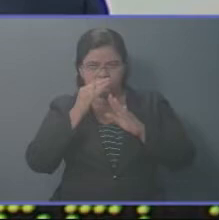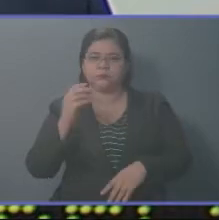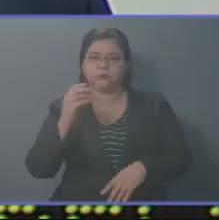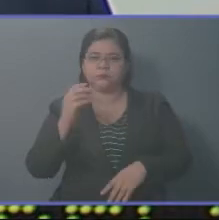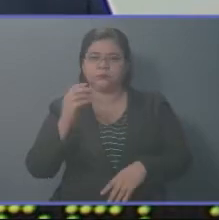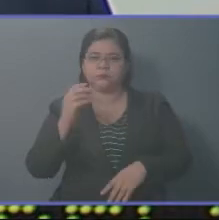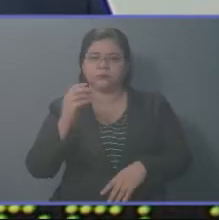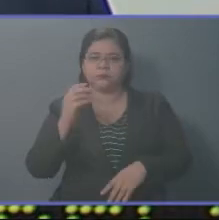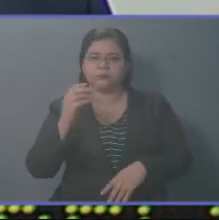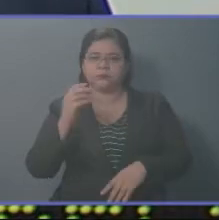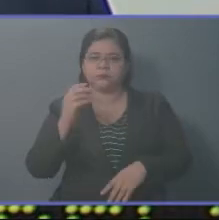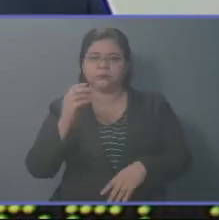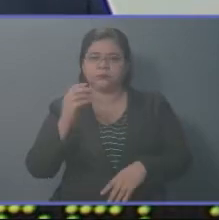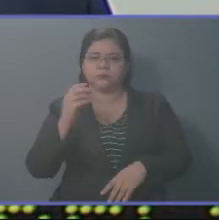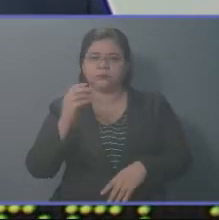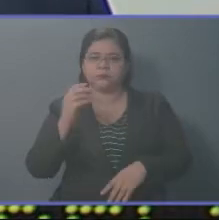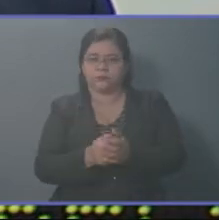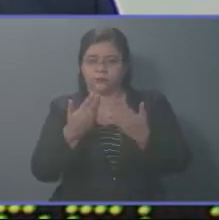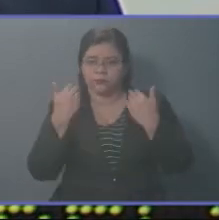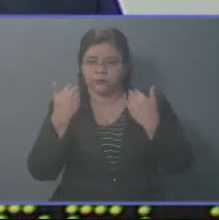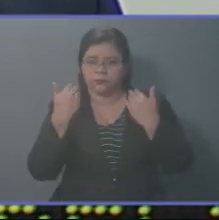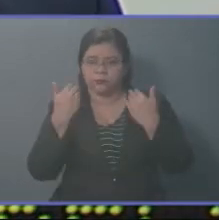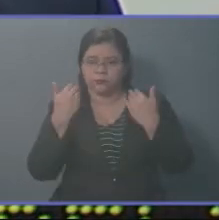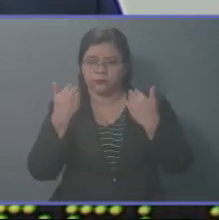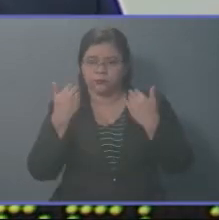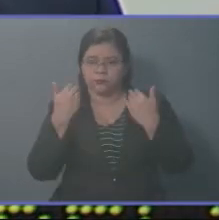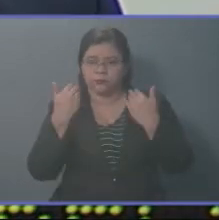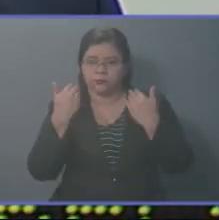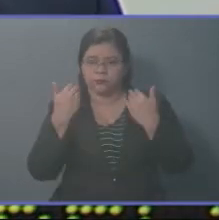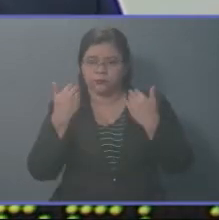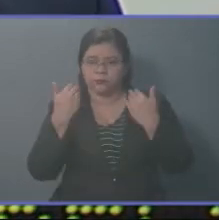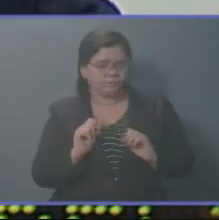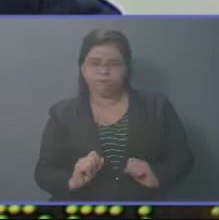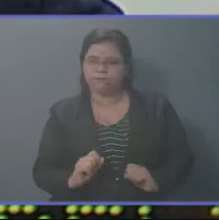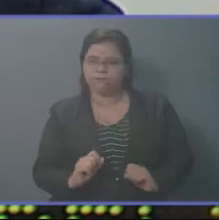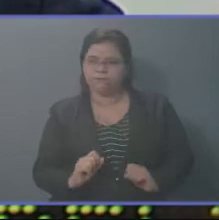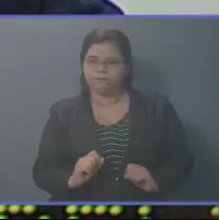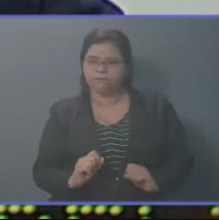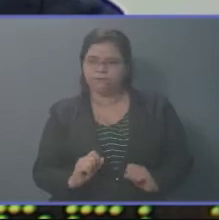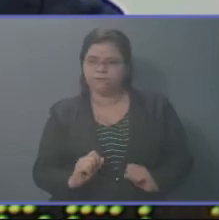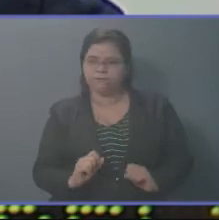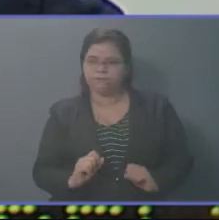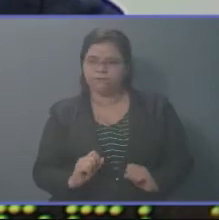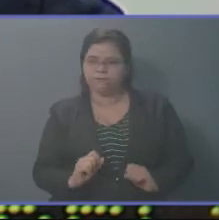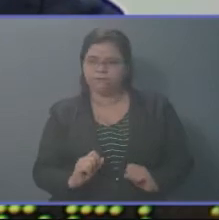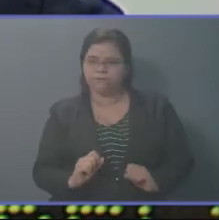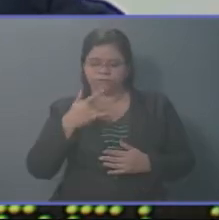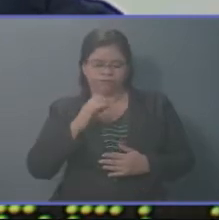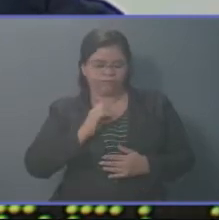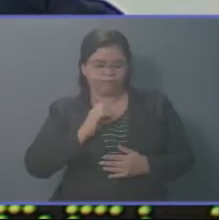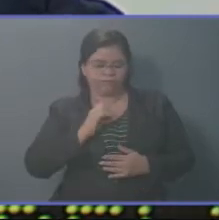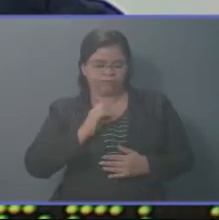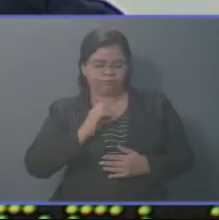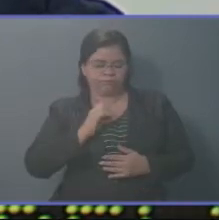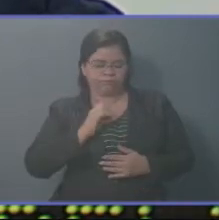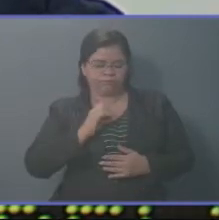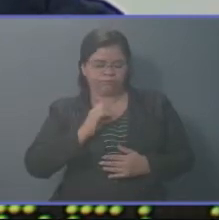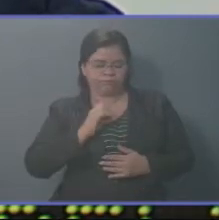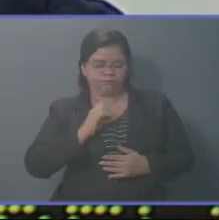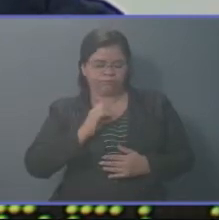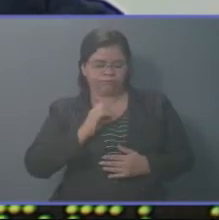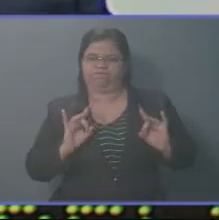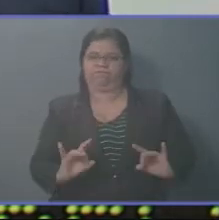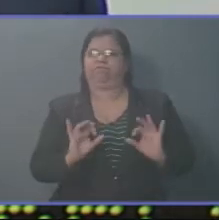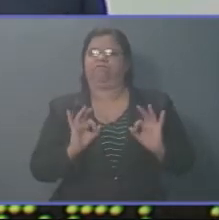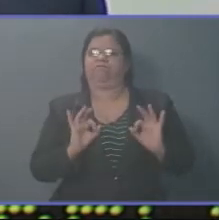problema humano, yo no puedo legislar con odio en el corazón. Debo reflexionar cada paso y